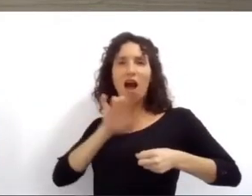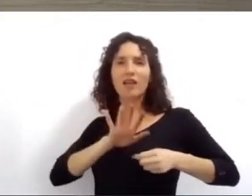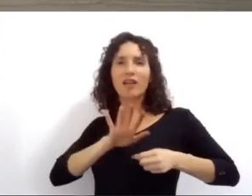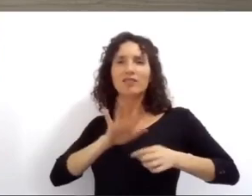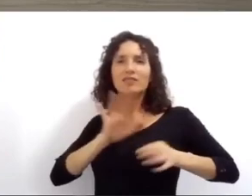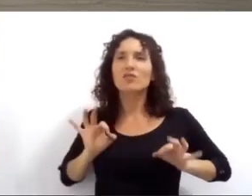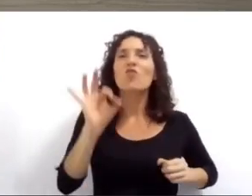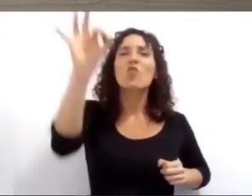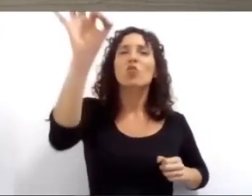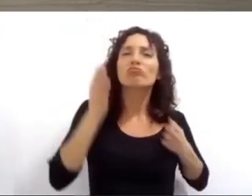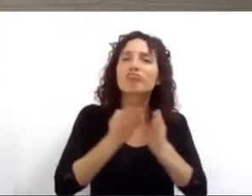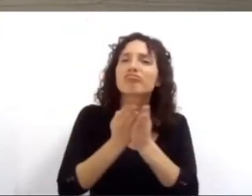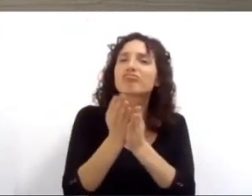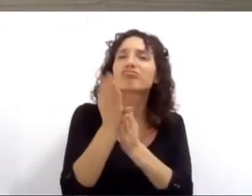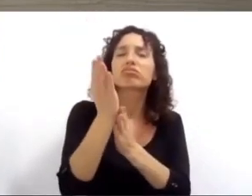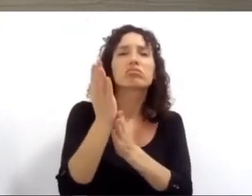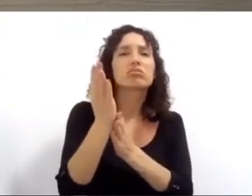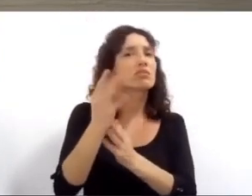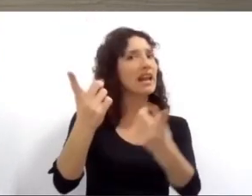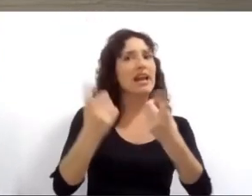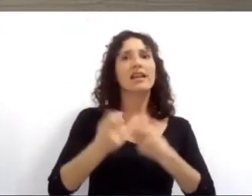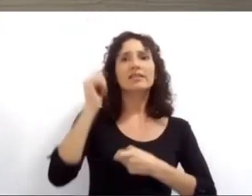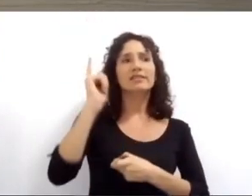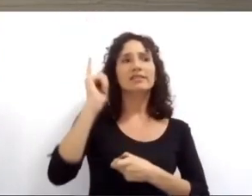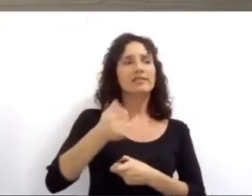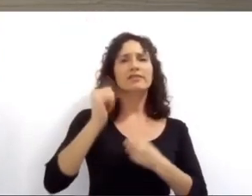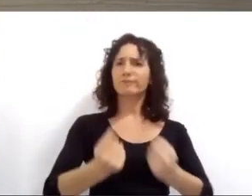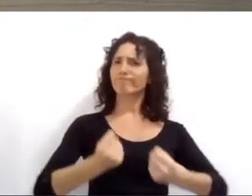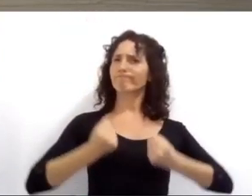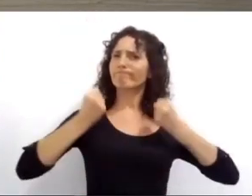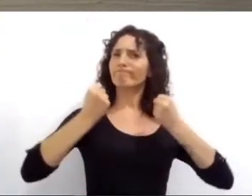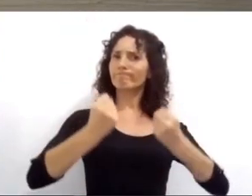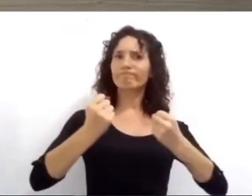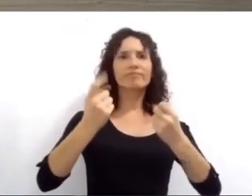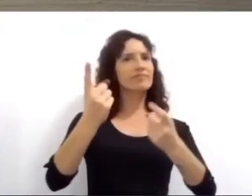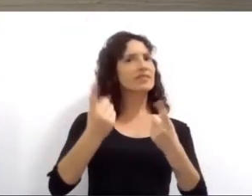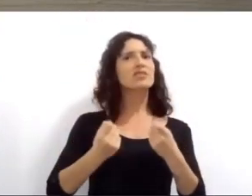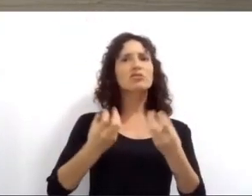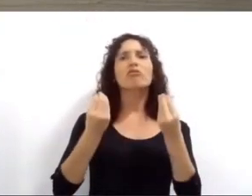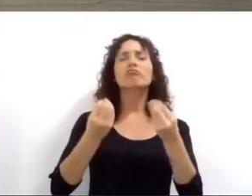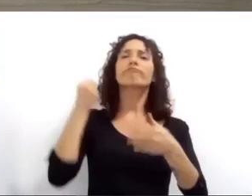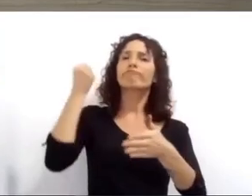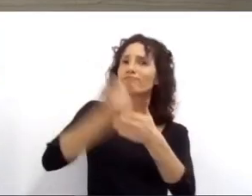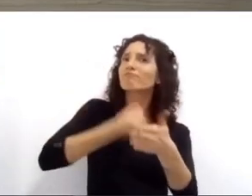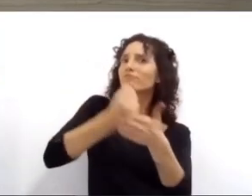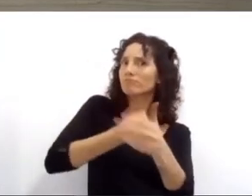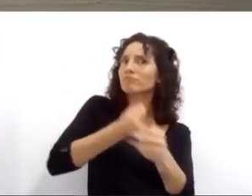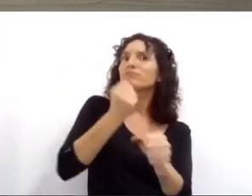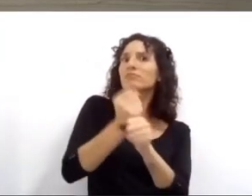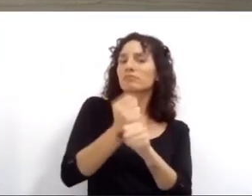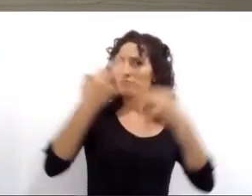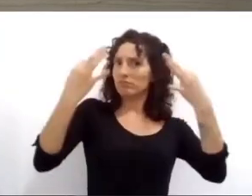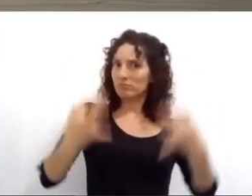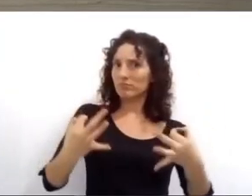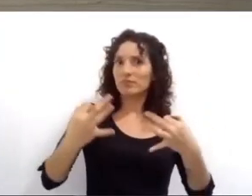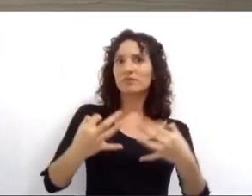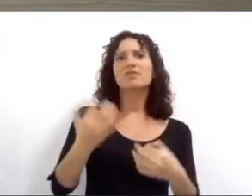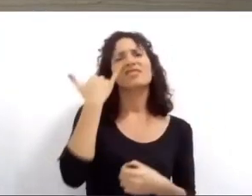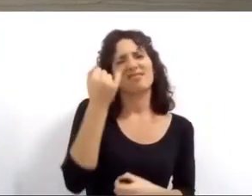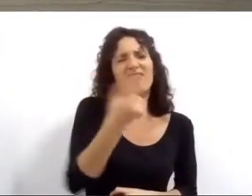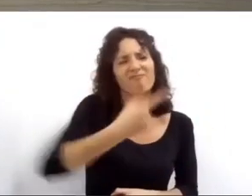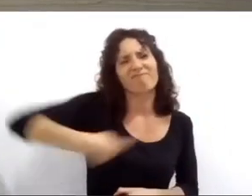mucha resistencia mucho coraje va a ser falta entonces todo lo que por suerte tenemos